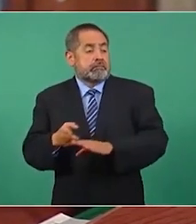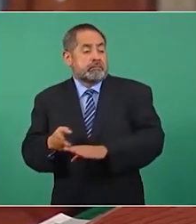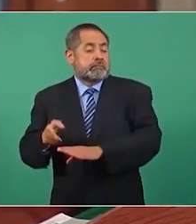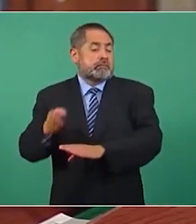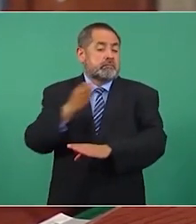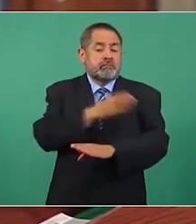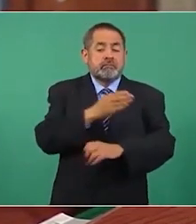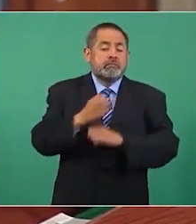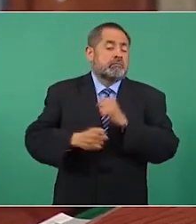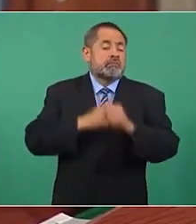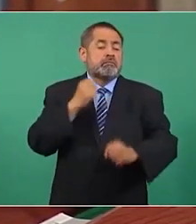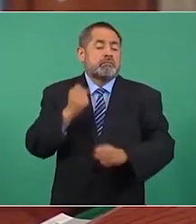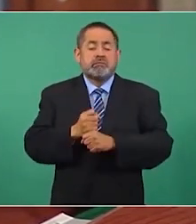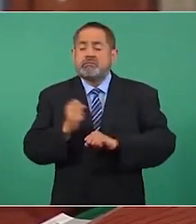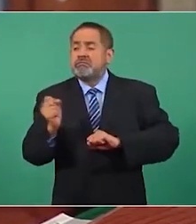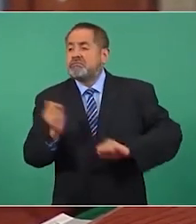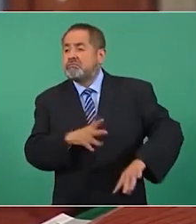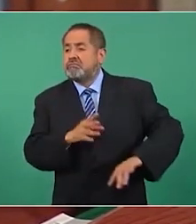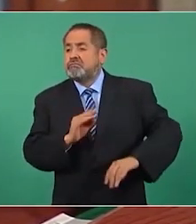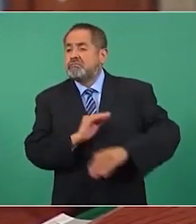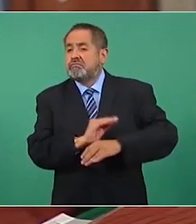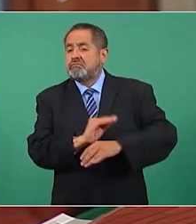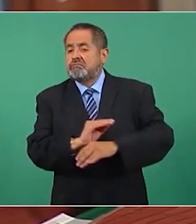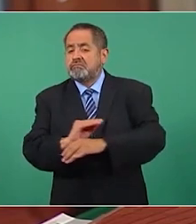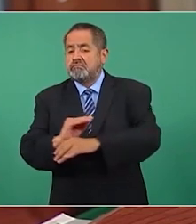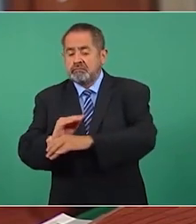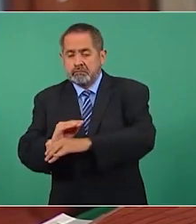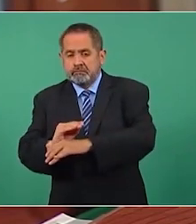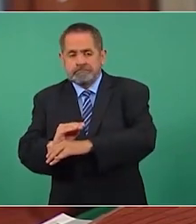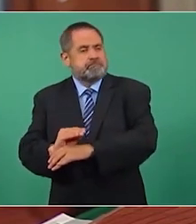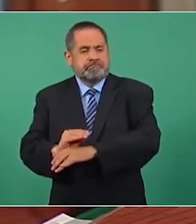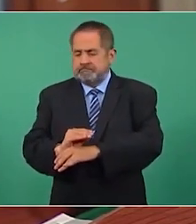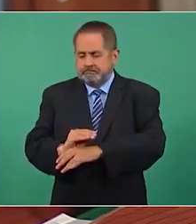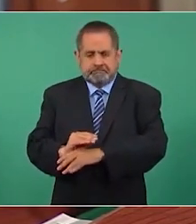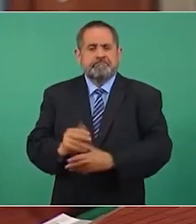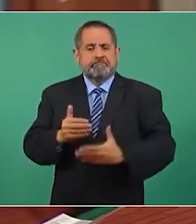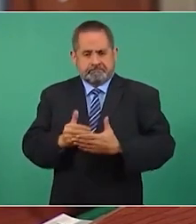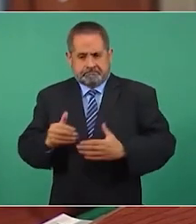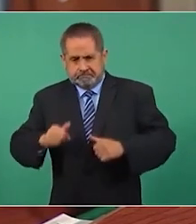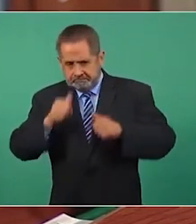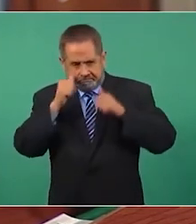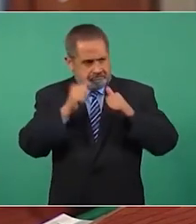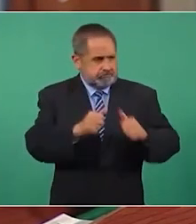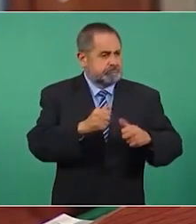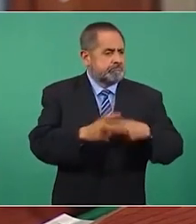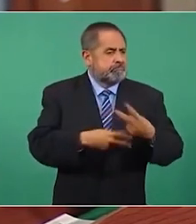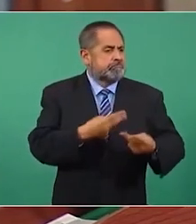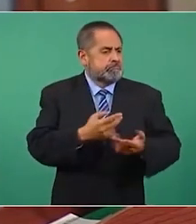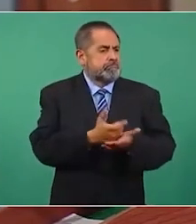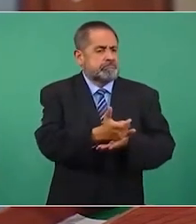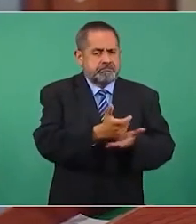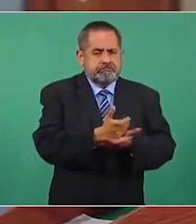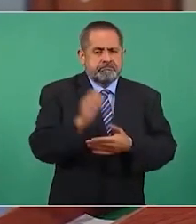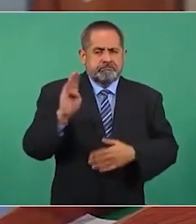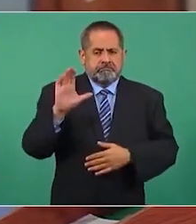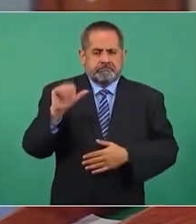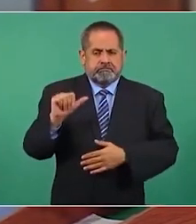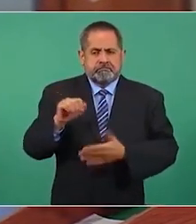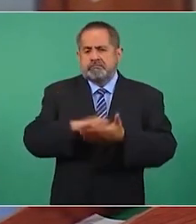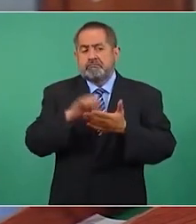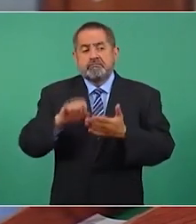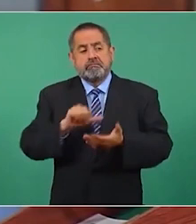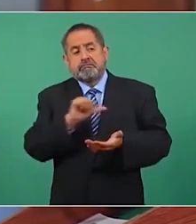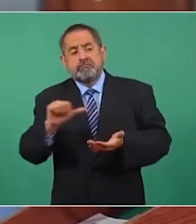excluidas los que no eran tomados en cuenta como es el caso de la población